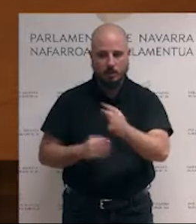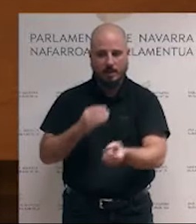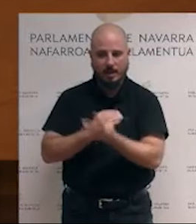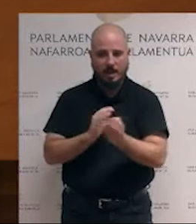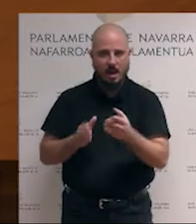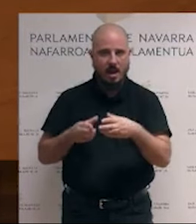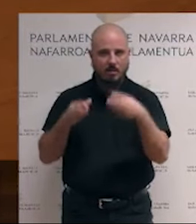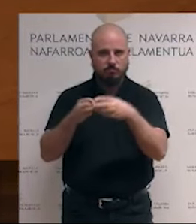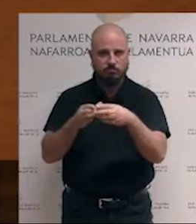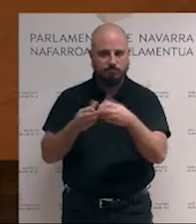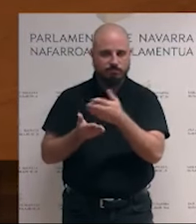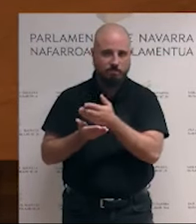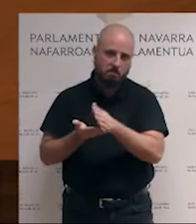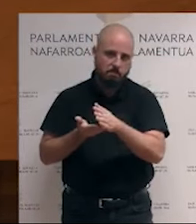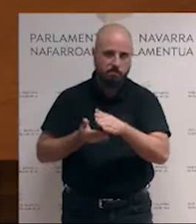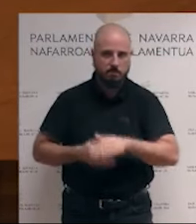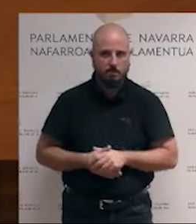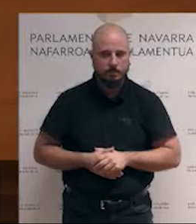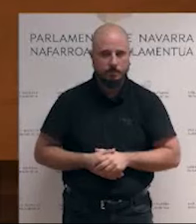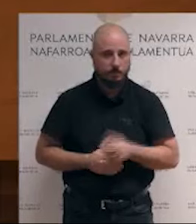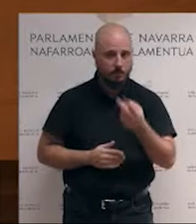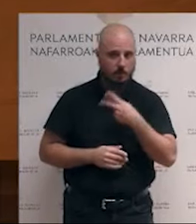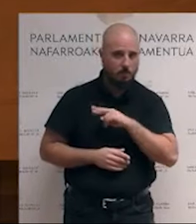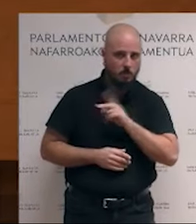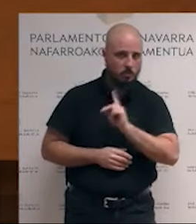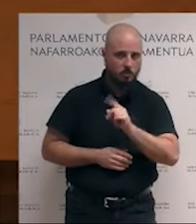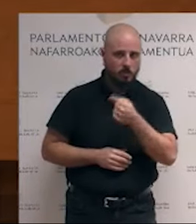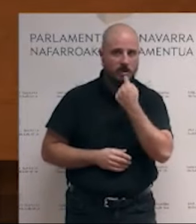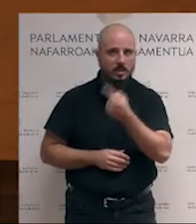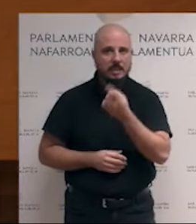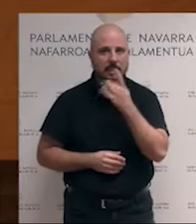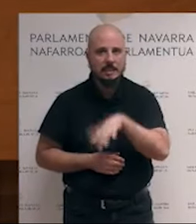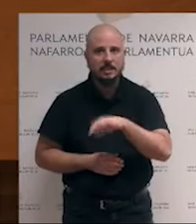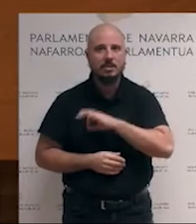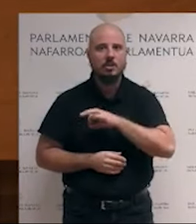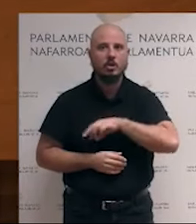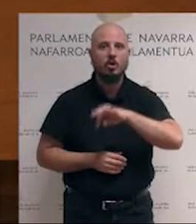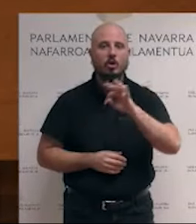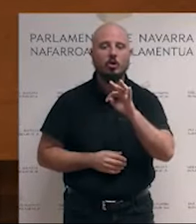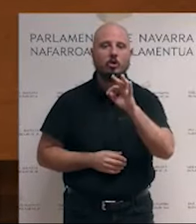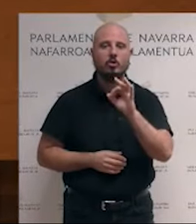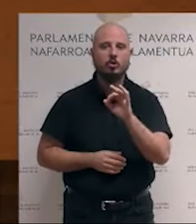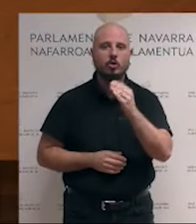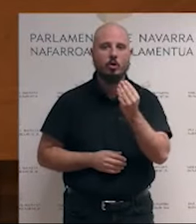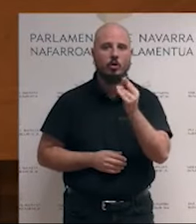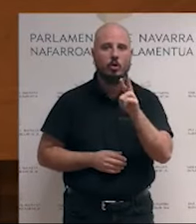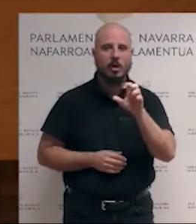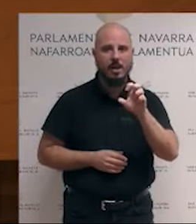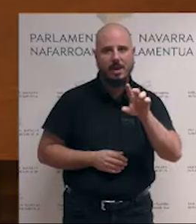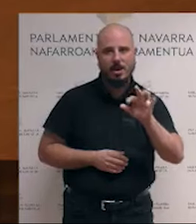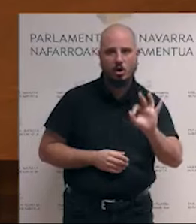Y ojo que esta no es una frase de Vox, es una frase del señor Toquero de UPN. UPN,